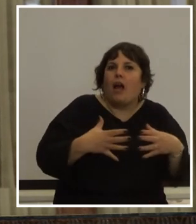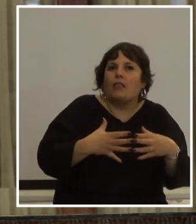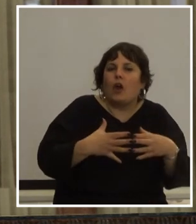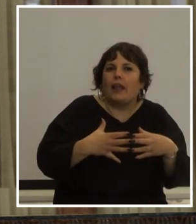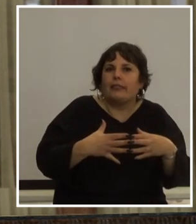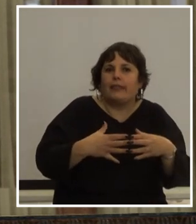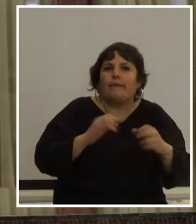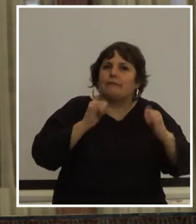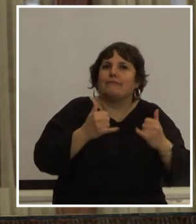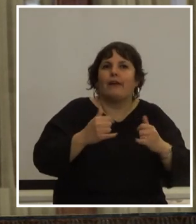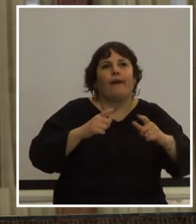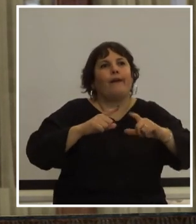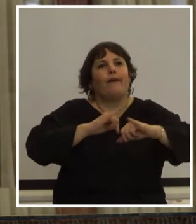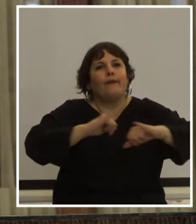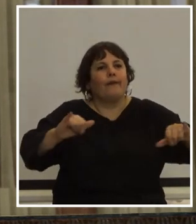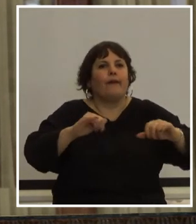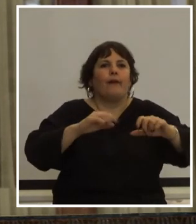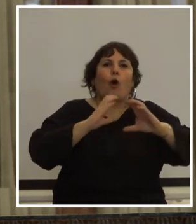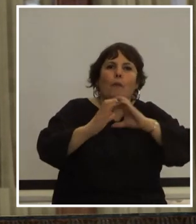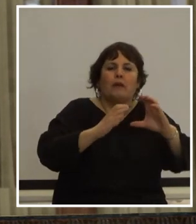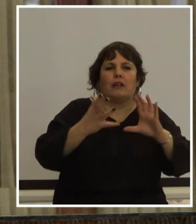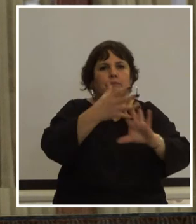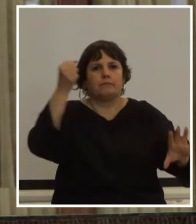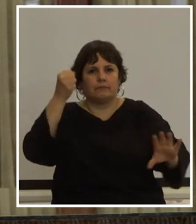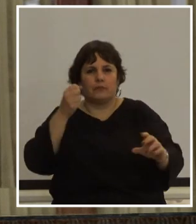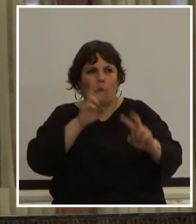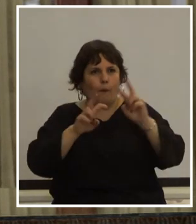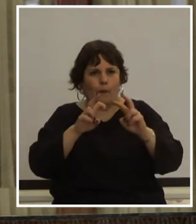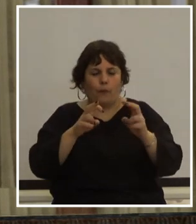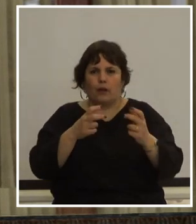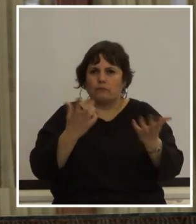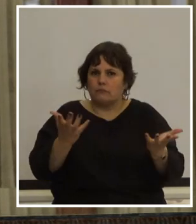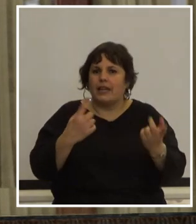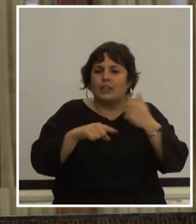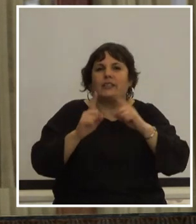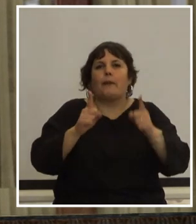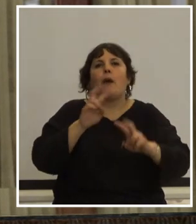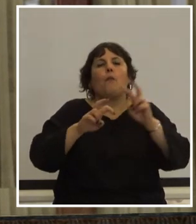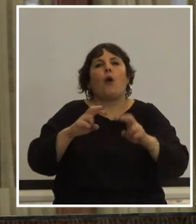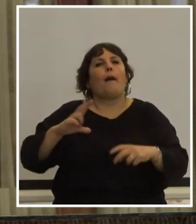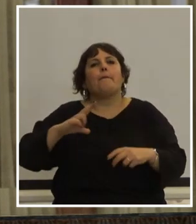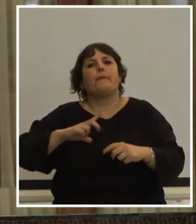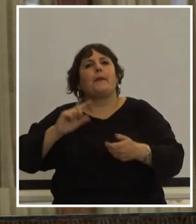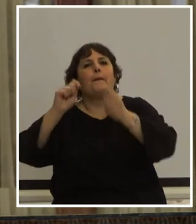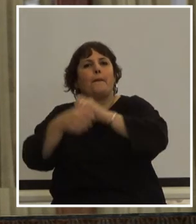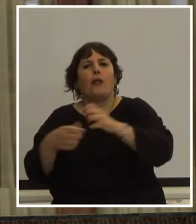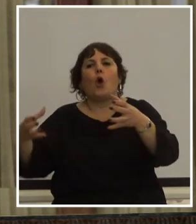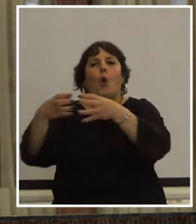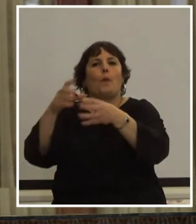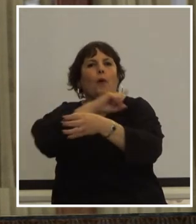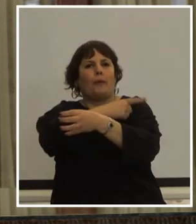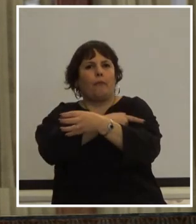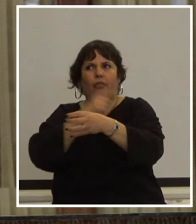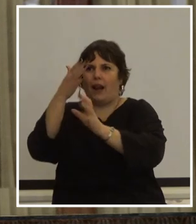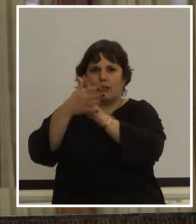relativo a los medios electrónicos de comunicación la apuesta de privatizar en beneficio de una clase de poder